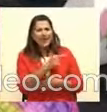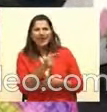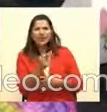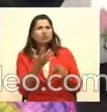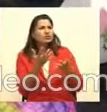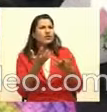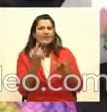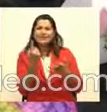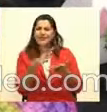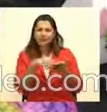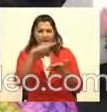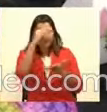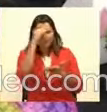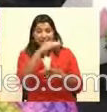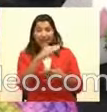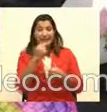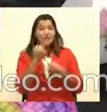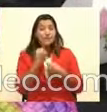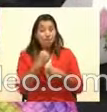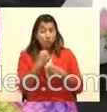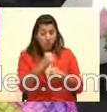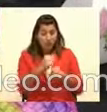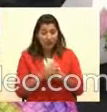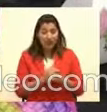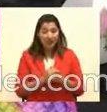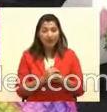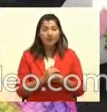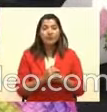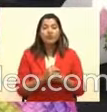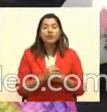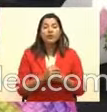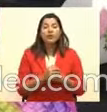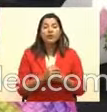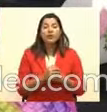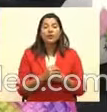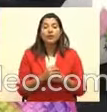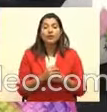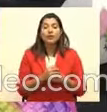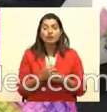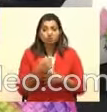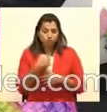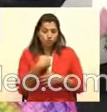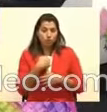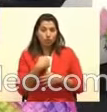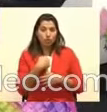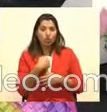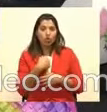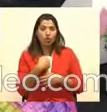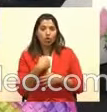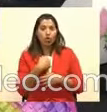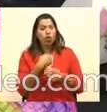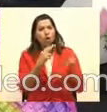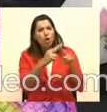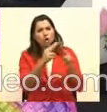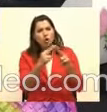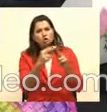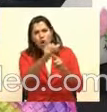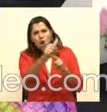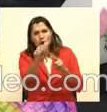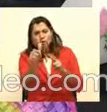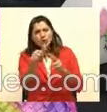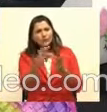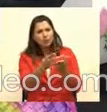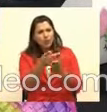municipalidad, yo tengo mucho nomás de otros cantones, de verdad, o de provincias